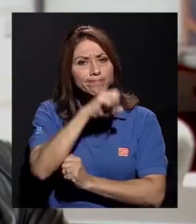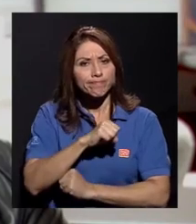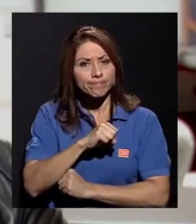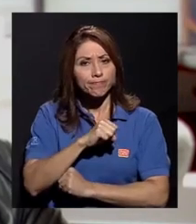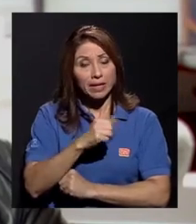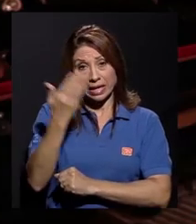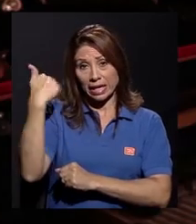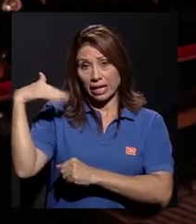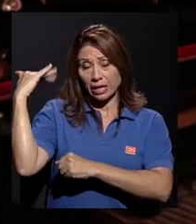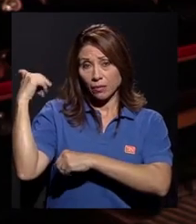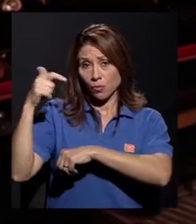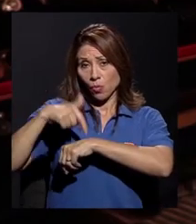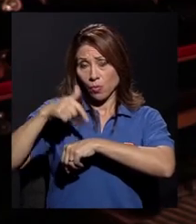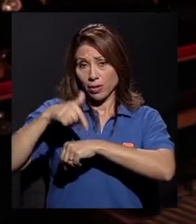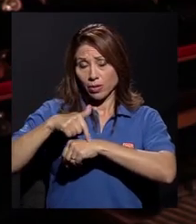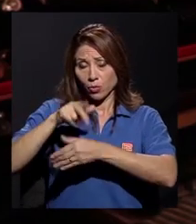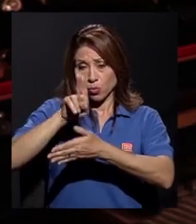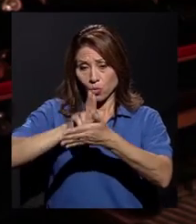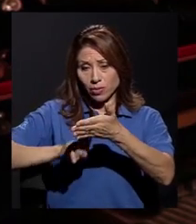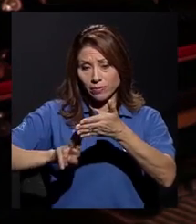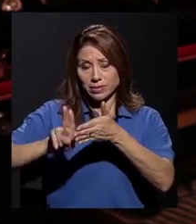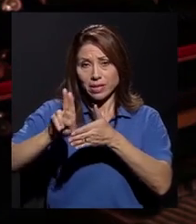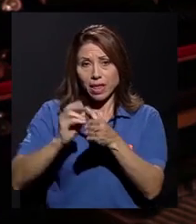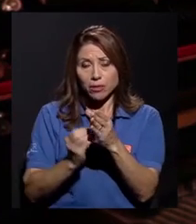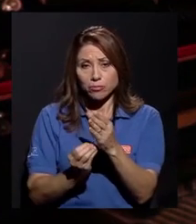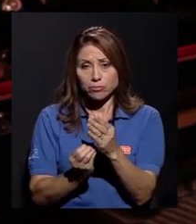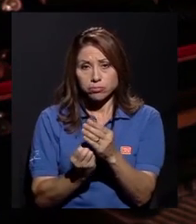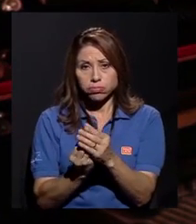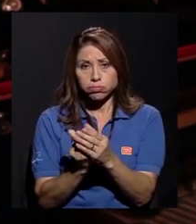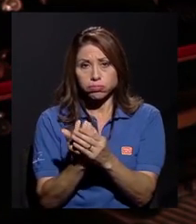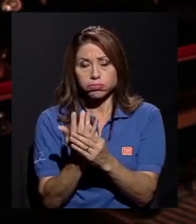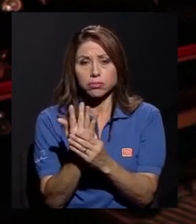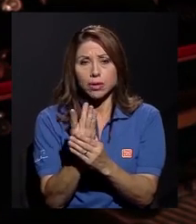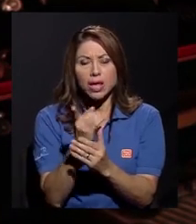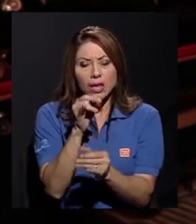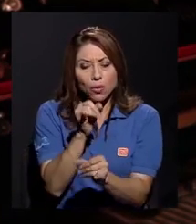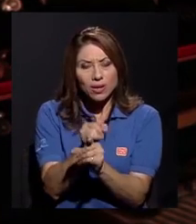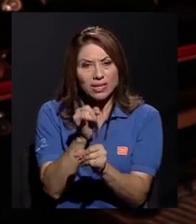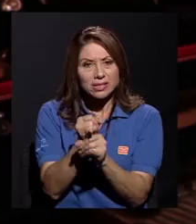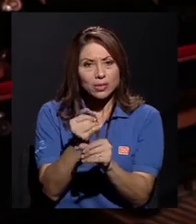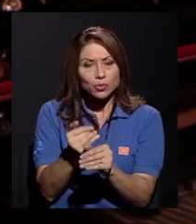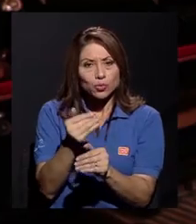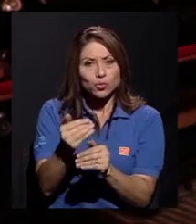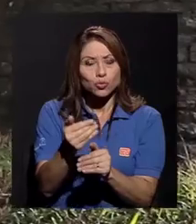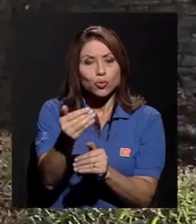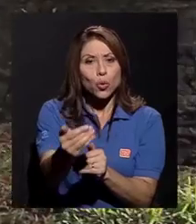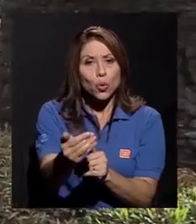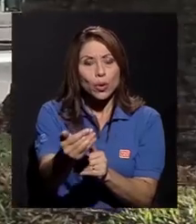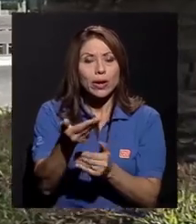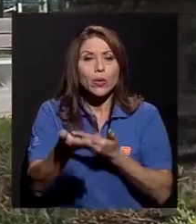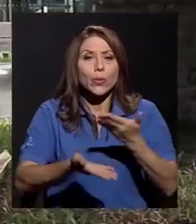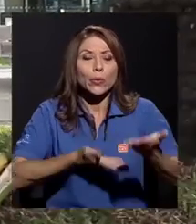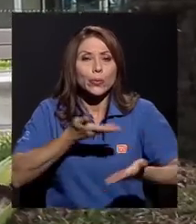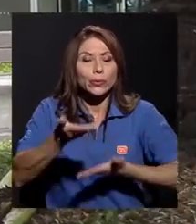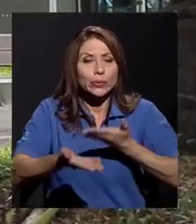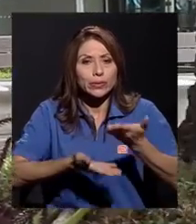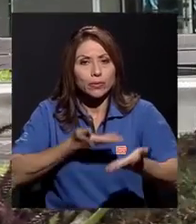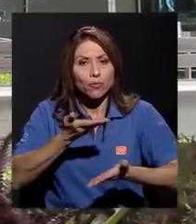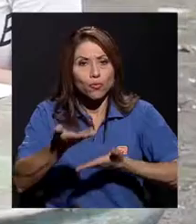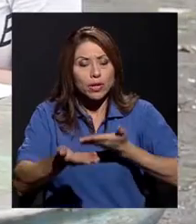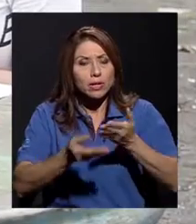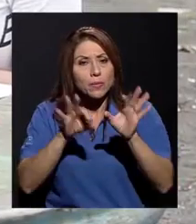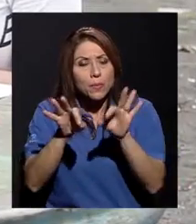que en ese momento emergía, iba a ser una institución que iba a contribuir de una manera